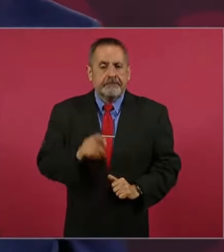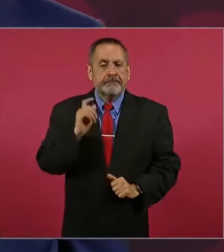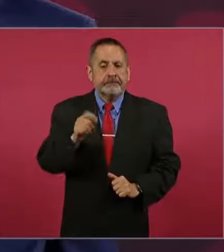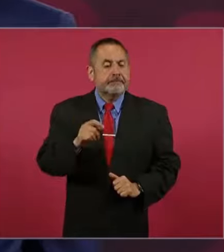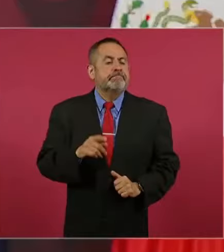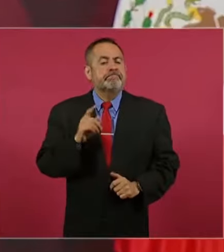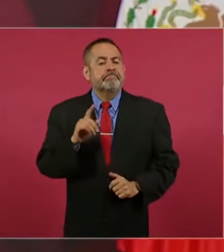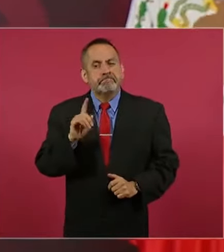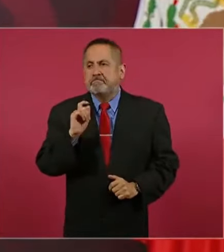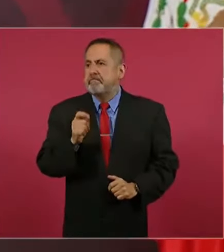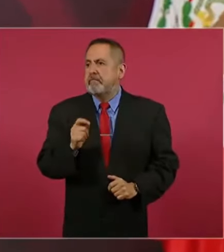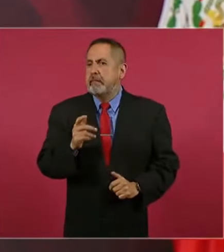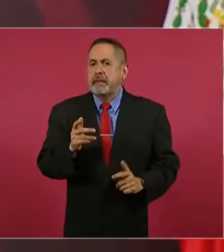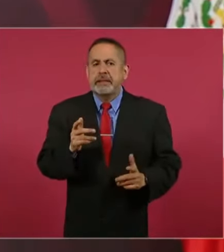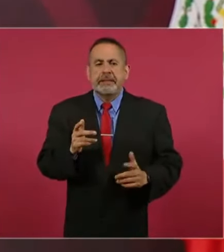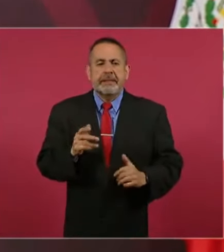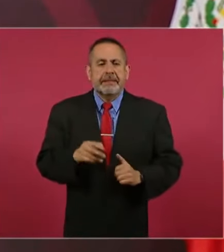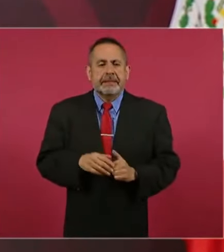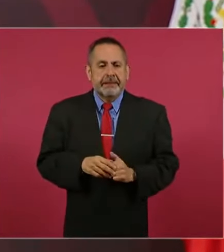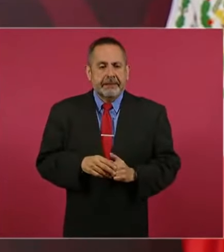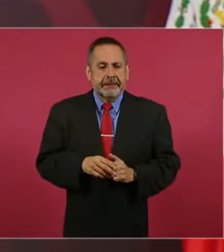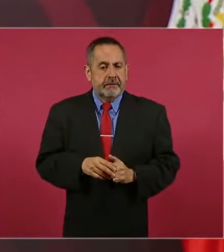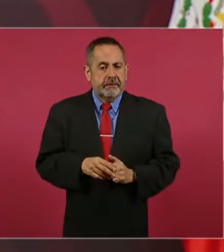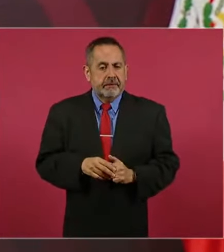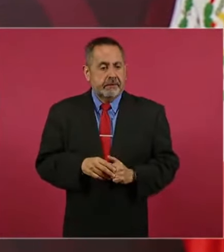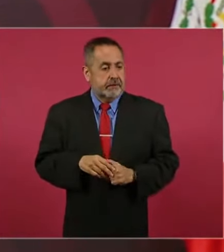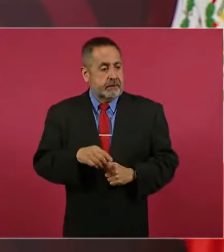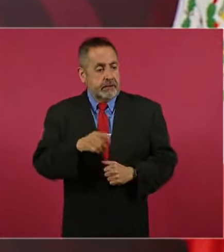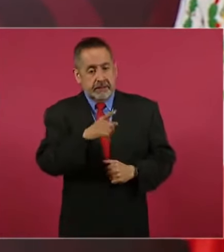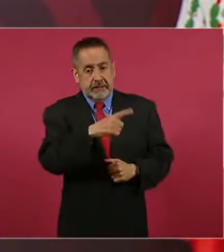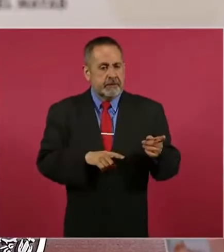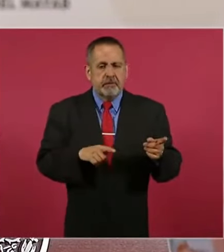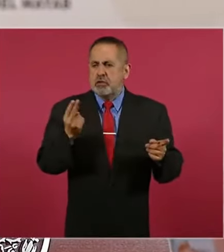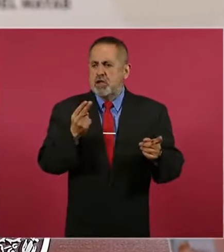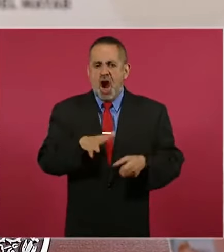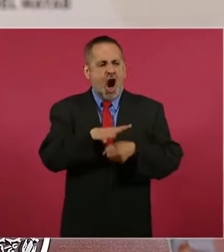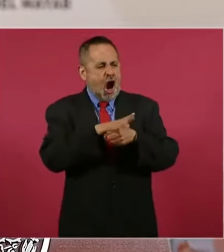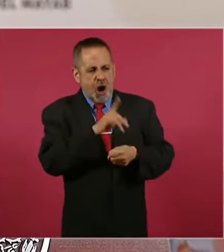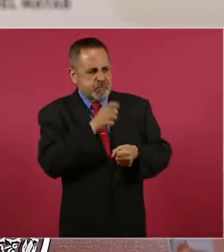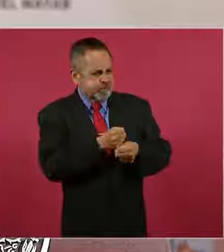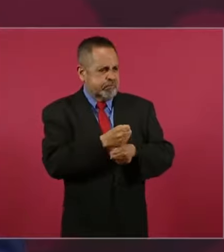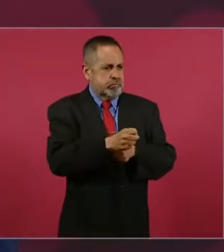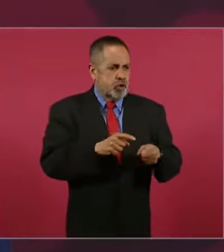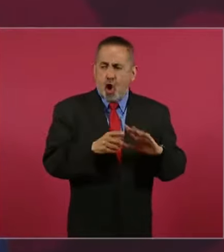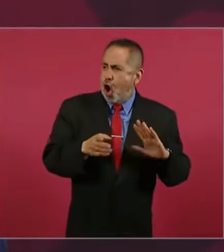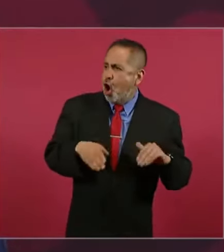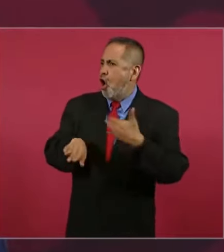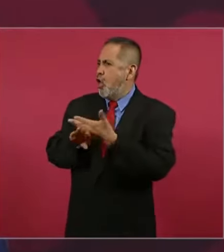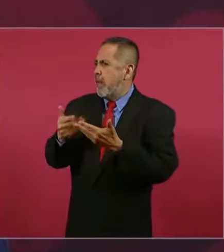el uso de la fuerza. No requieren de golpes de Estado.